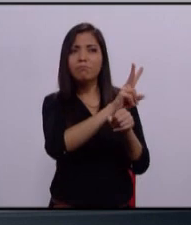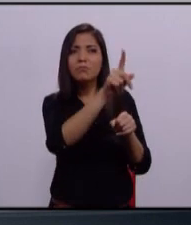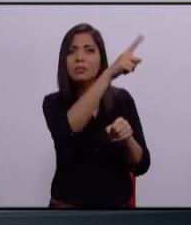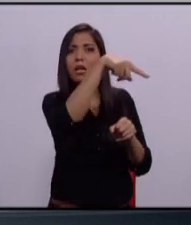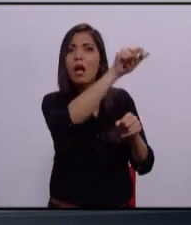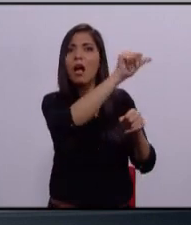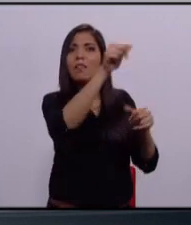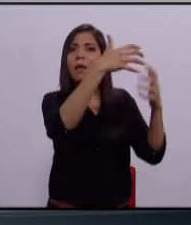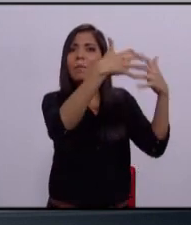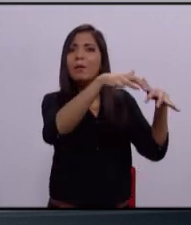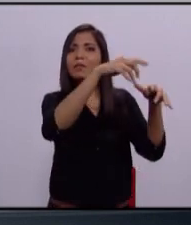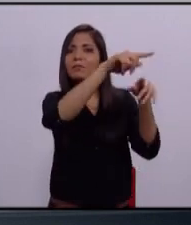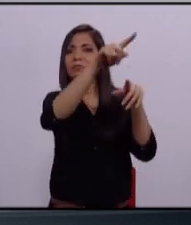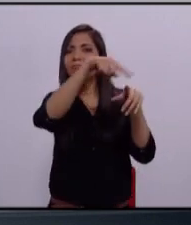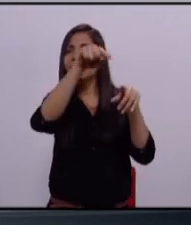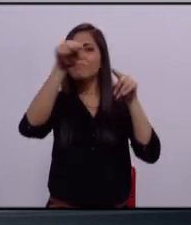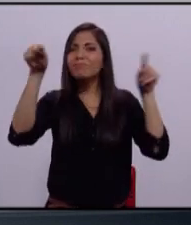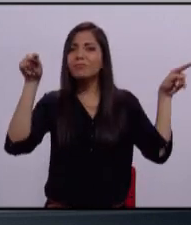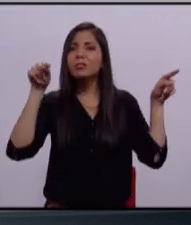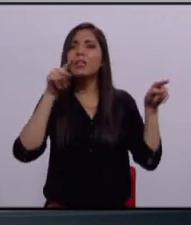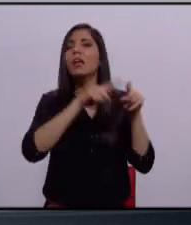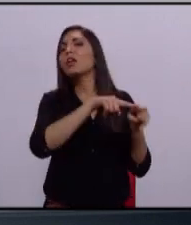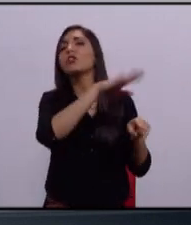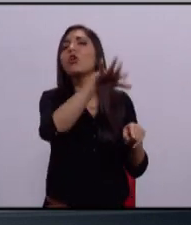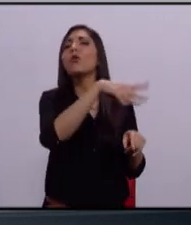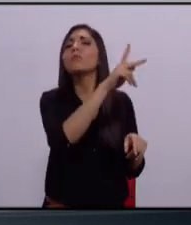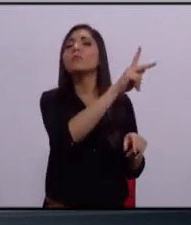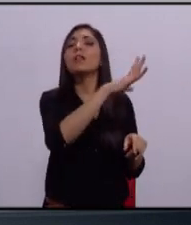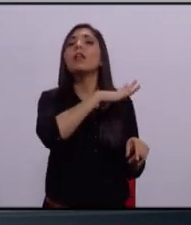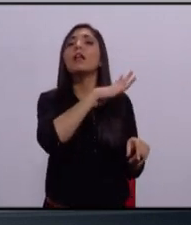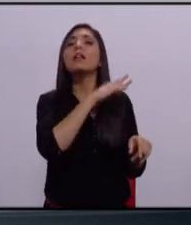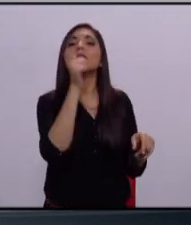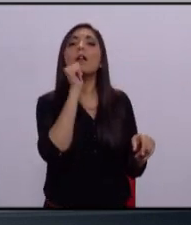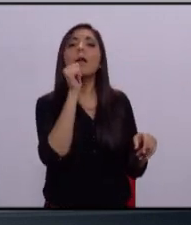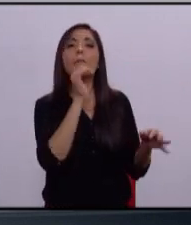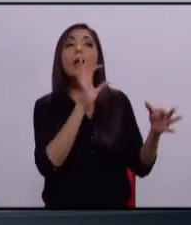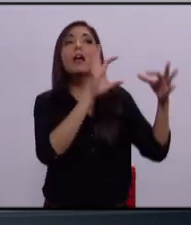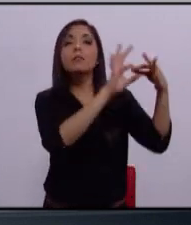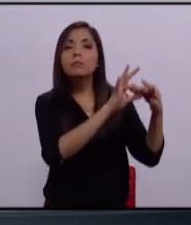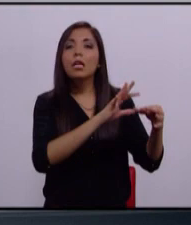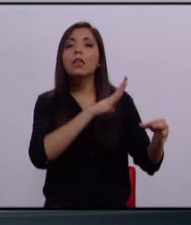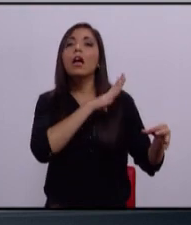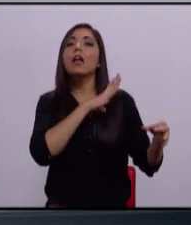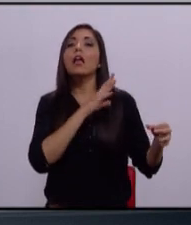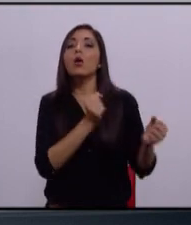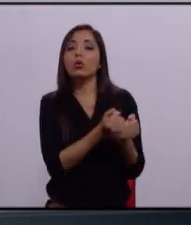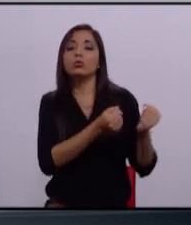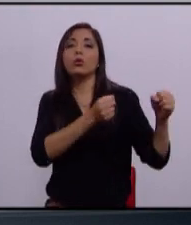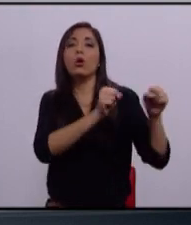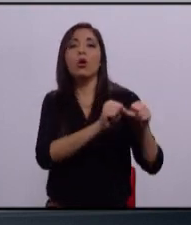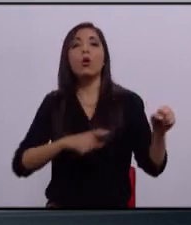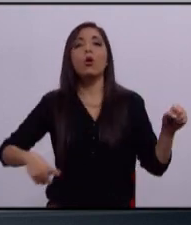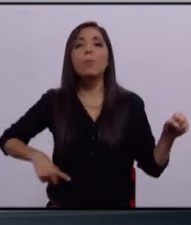conformadas y prácticamente todas son, tienen vínculos o le venden al gobierno o tiene un vínculo directamente con